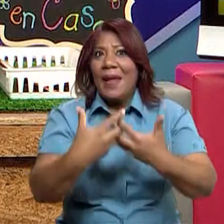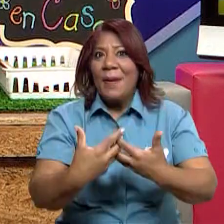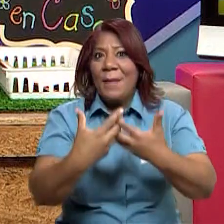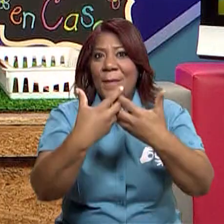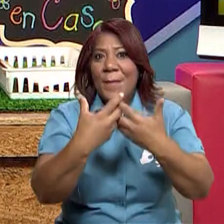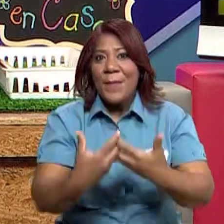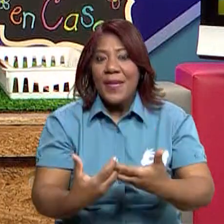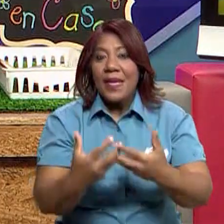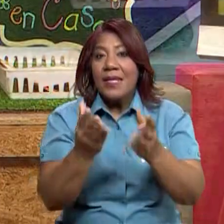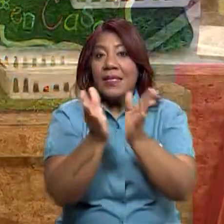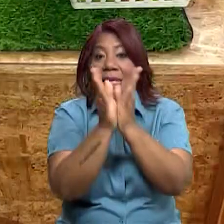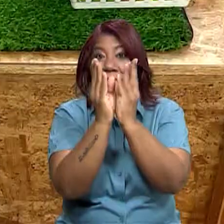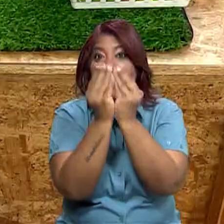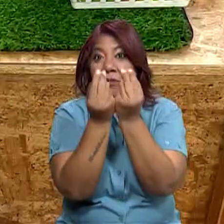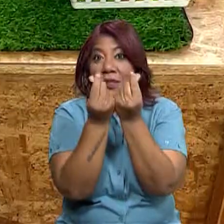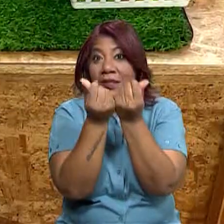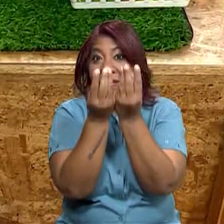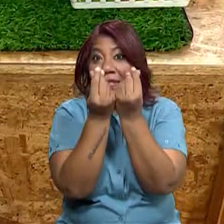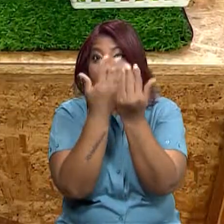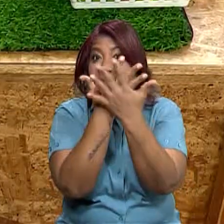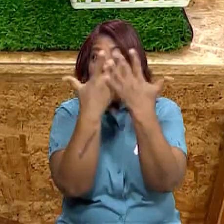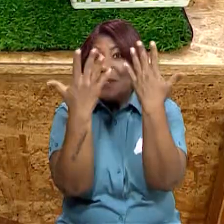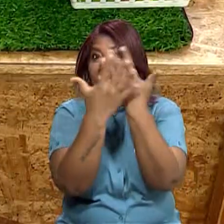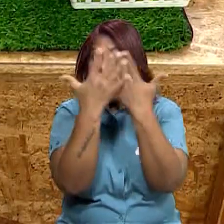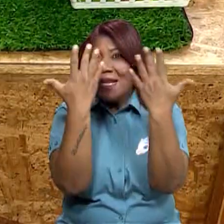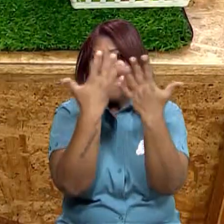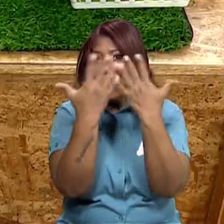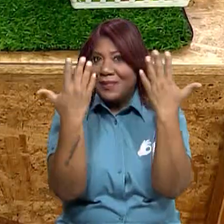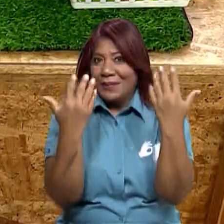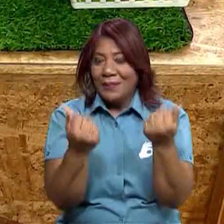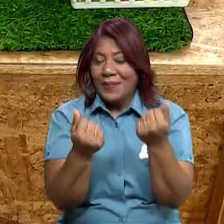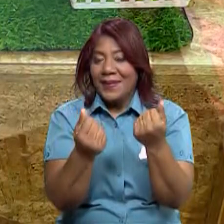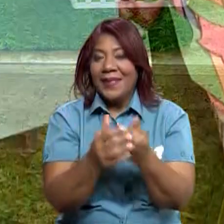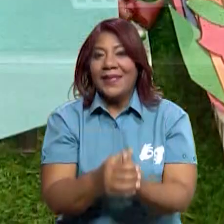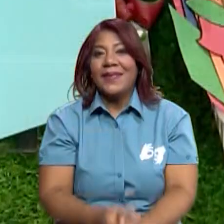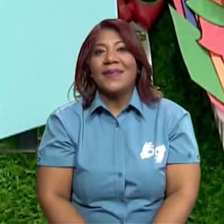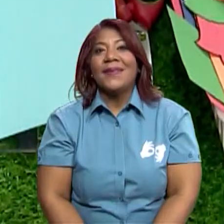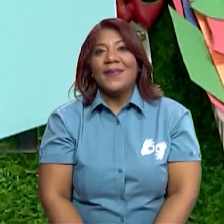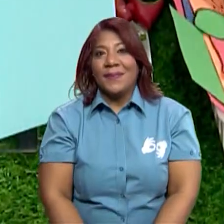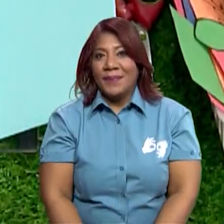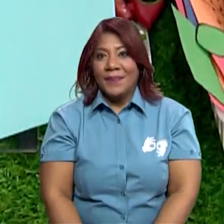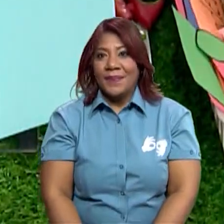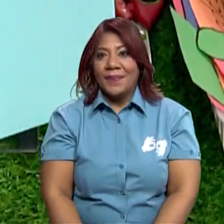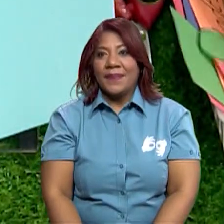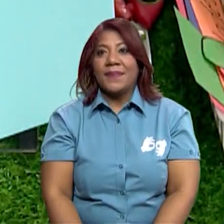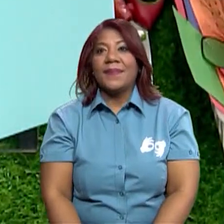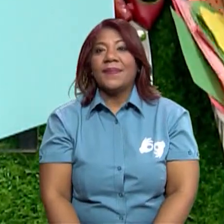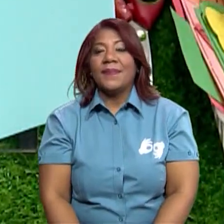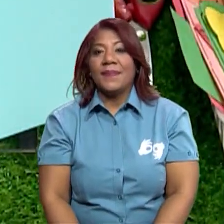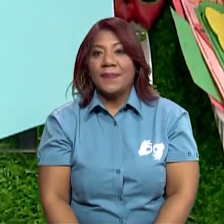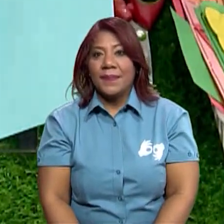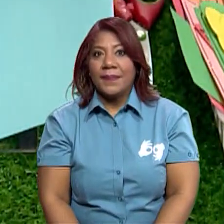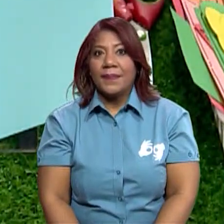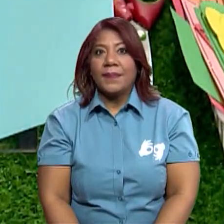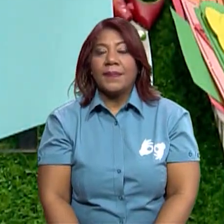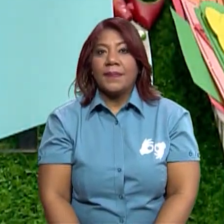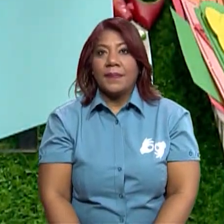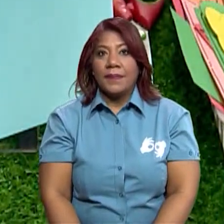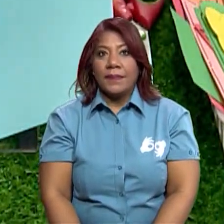Toda esa materia prima que se transforma en nuestro sector secundario. Podemos tener,